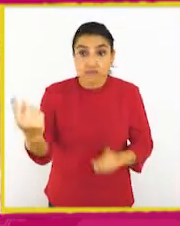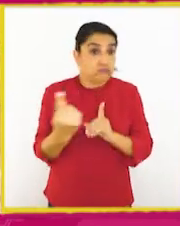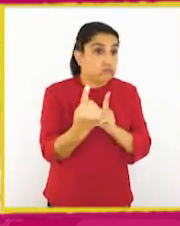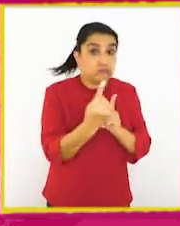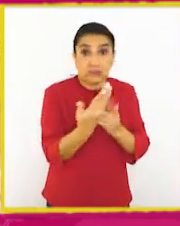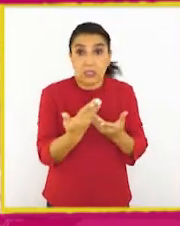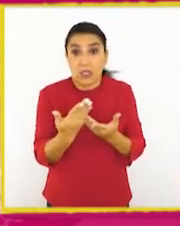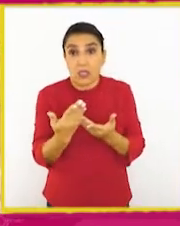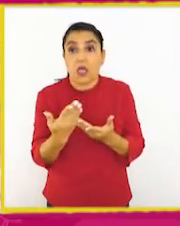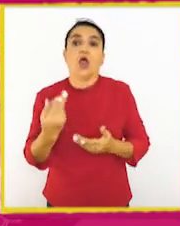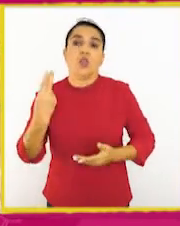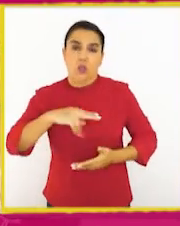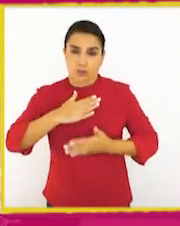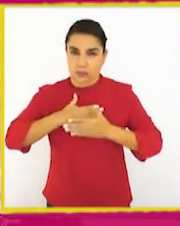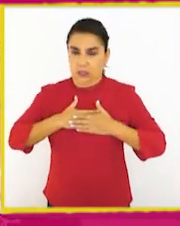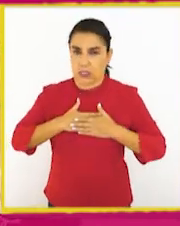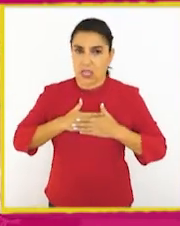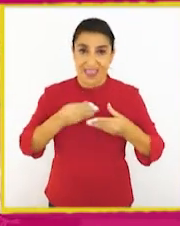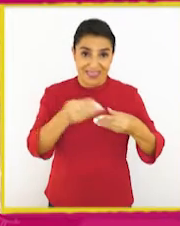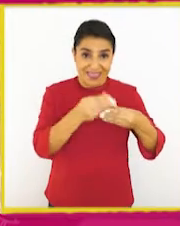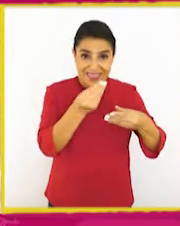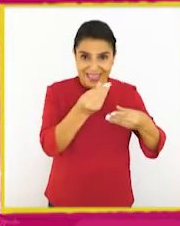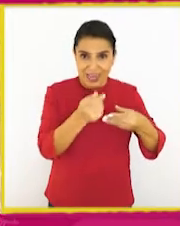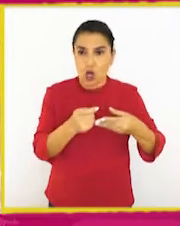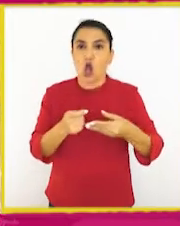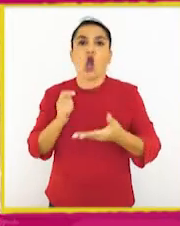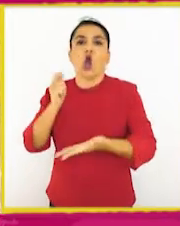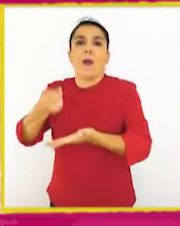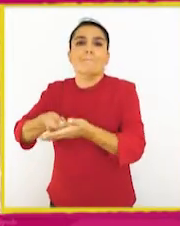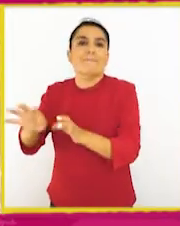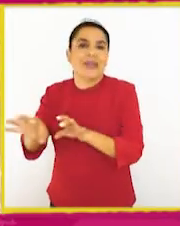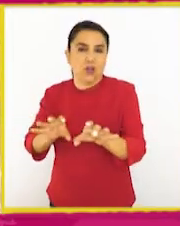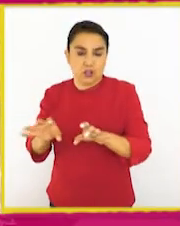me la quedé y me compré algunas cosas con el dinero que había en ella.